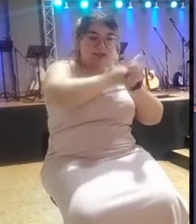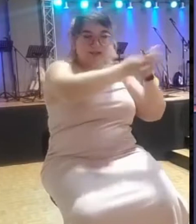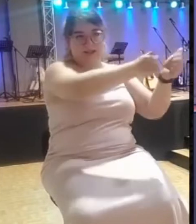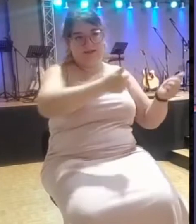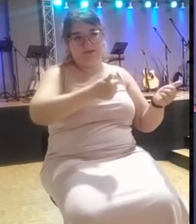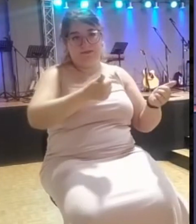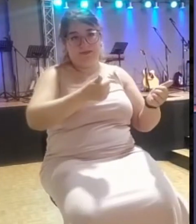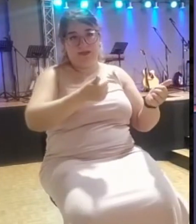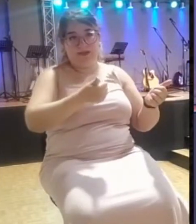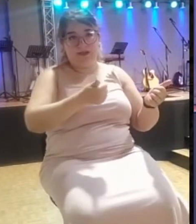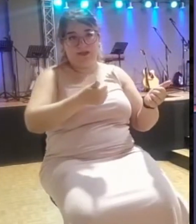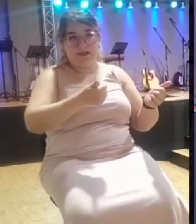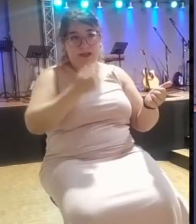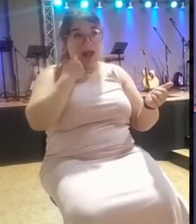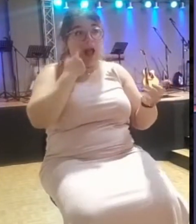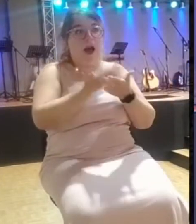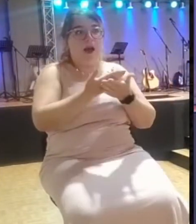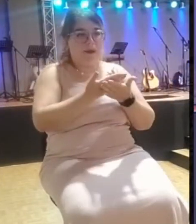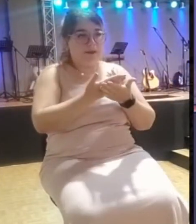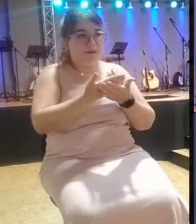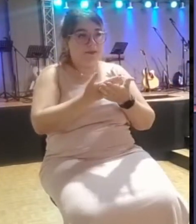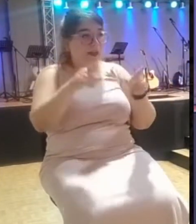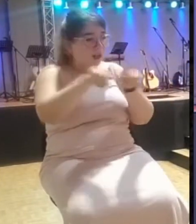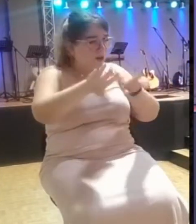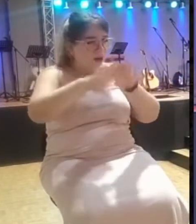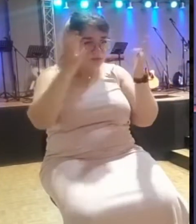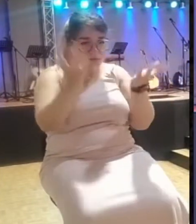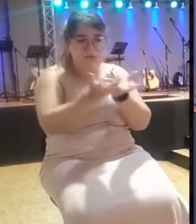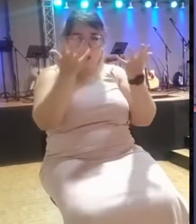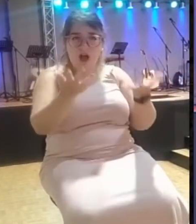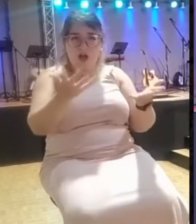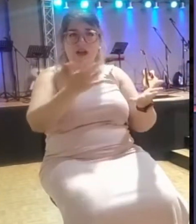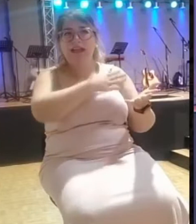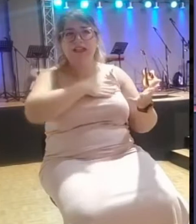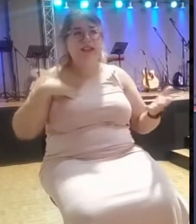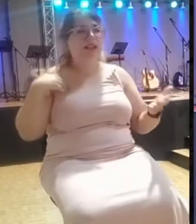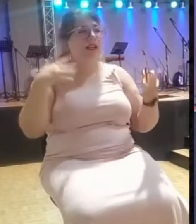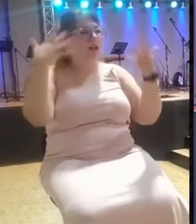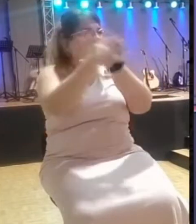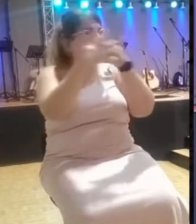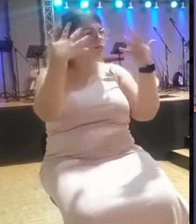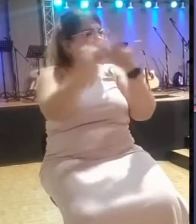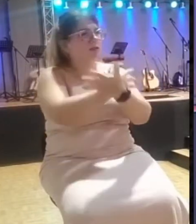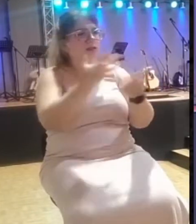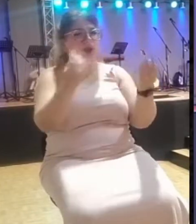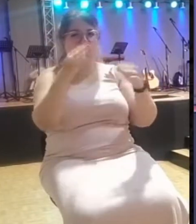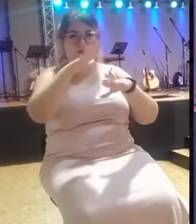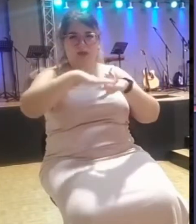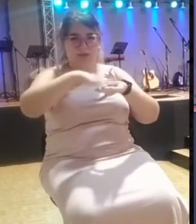confundirnos, ¿verdad? Con todas estas maldades que están cometiendo. ¿Sabes? Que